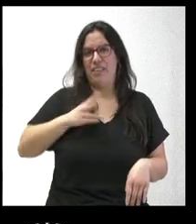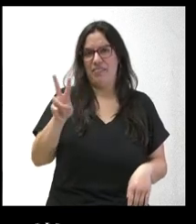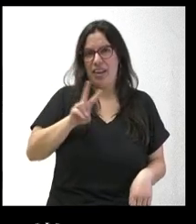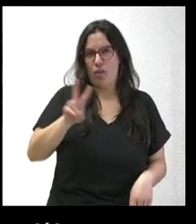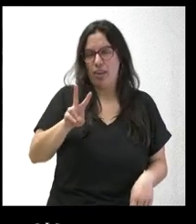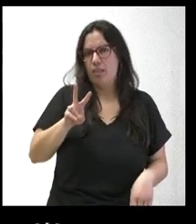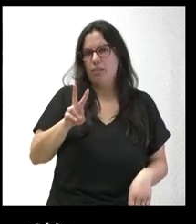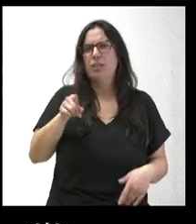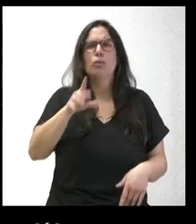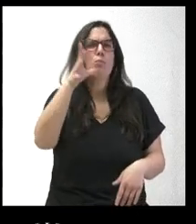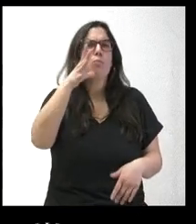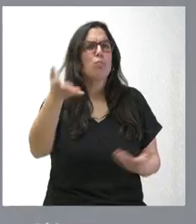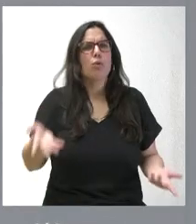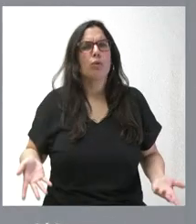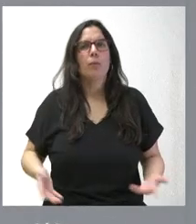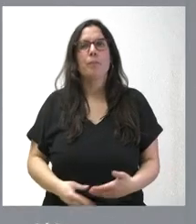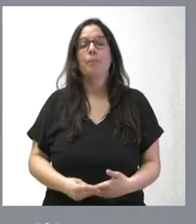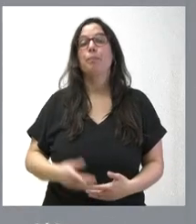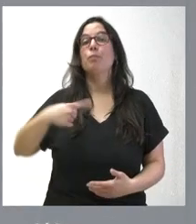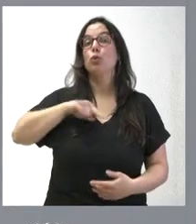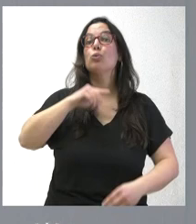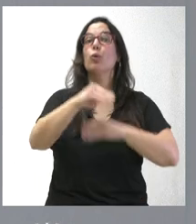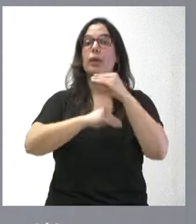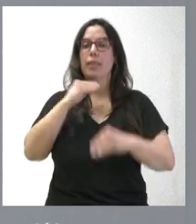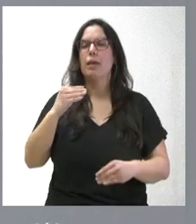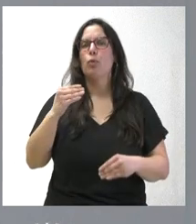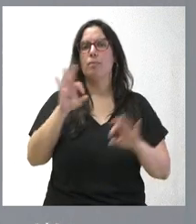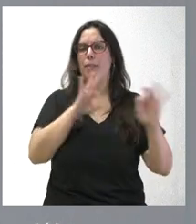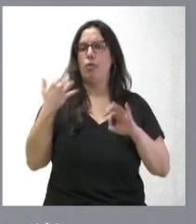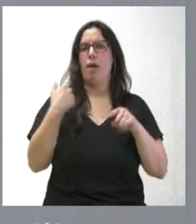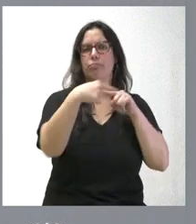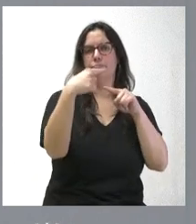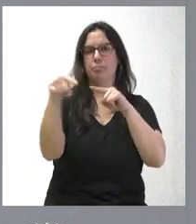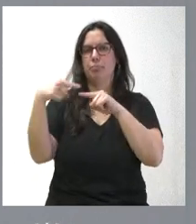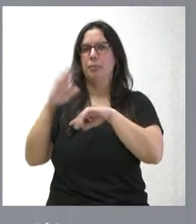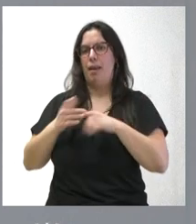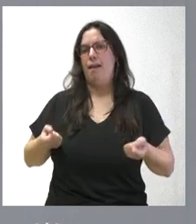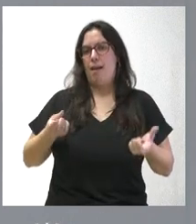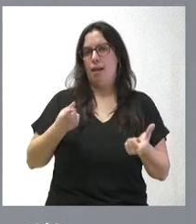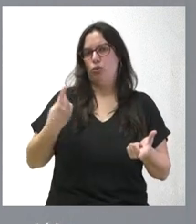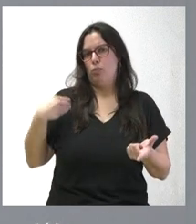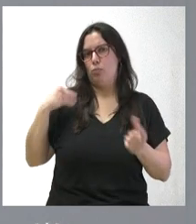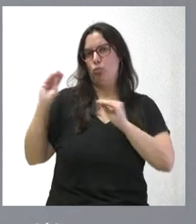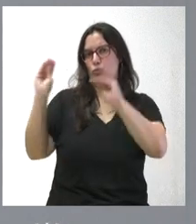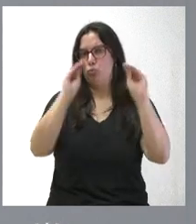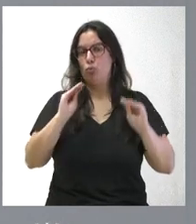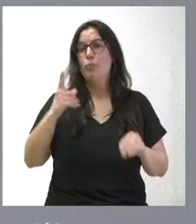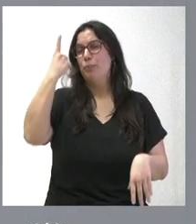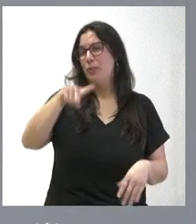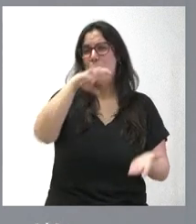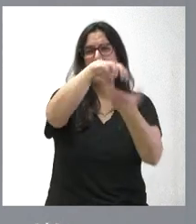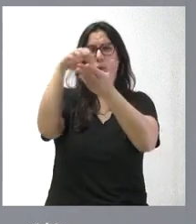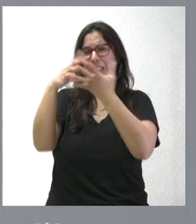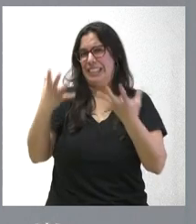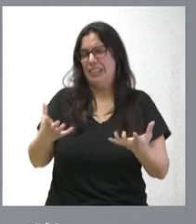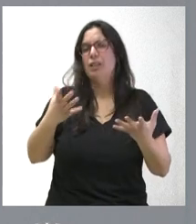produciendo esto? Lo que estamos haciendo es realizar las transferencias para estos gastos que realizan estos centros. Saben ustedes que son muchos centros. Siempre tenemos